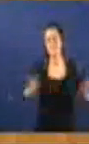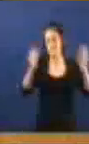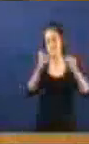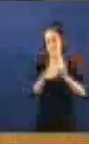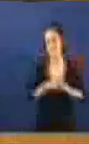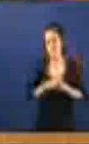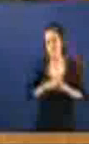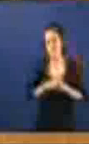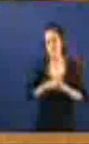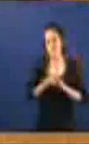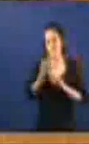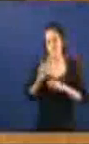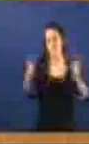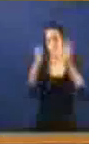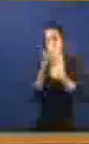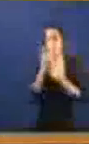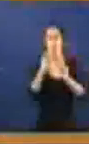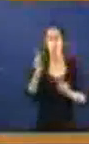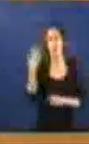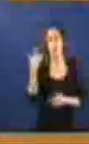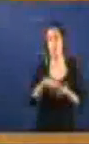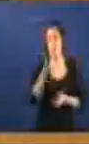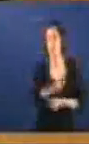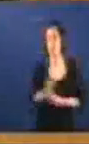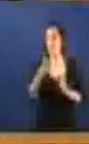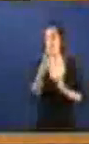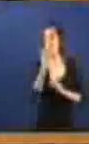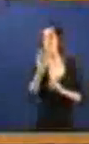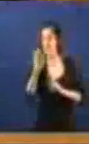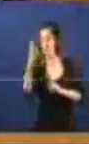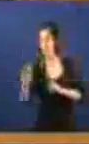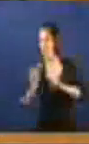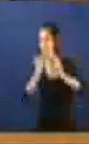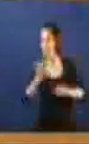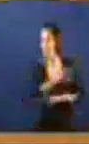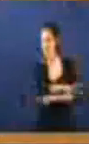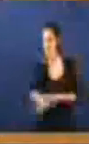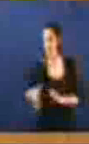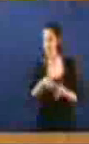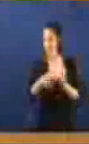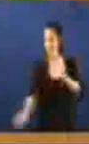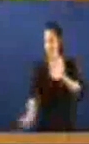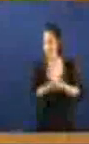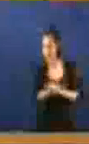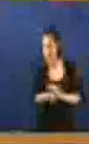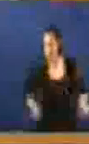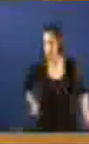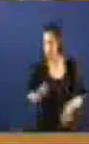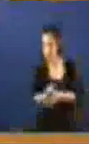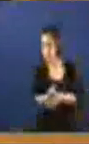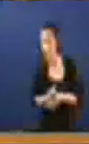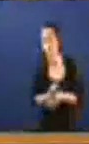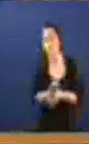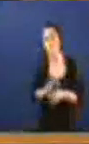Que no Chicago Dos anos 20 e 30 Cando os gángsters Cometían estafas Fraudes Con coacción Con